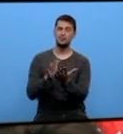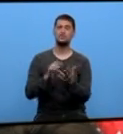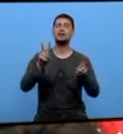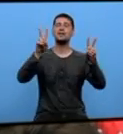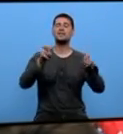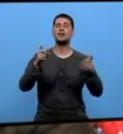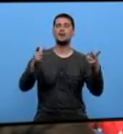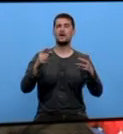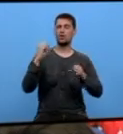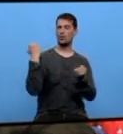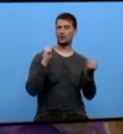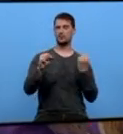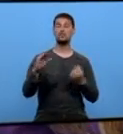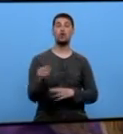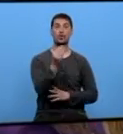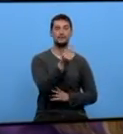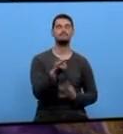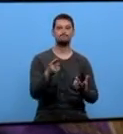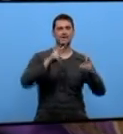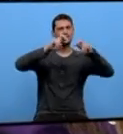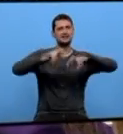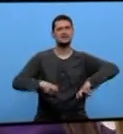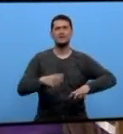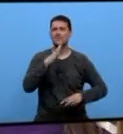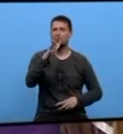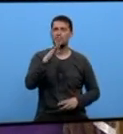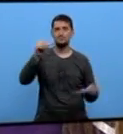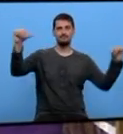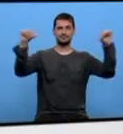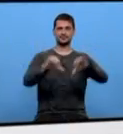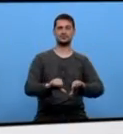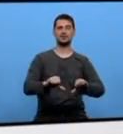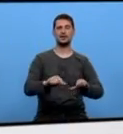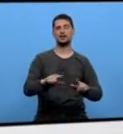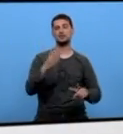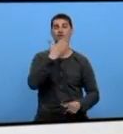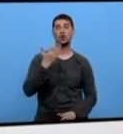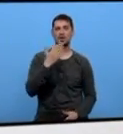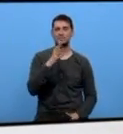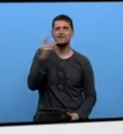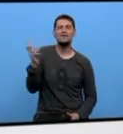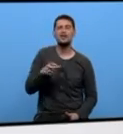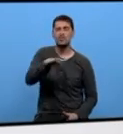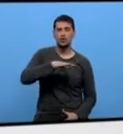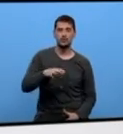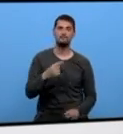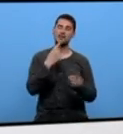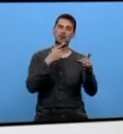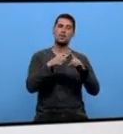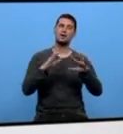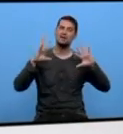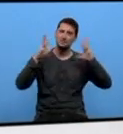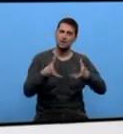xuvenil. Tierno leva máis de 30 anos investigando sobre as causas do fracaso escolar. Quien quere la nuez que rompa la cáscara,